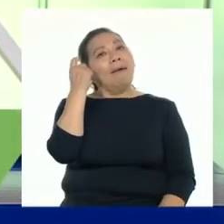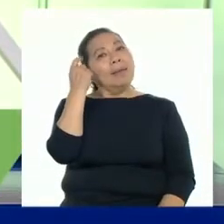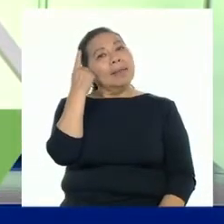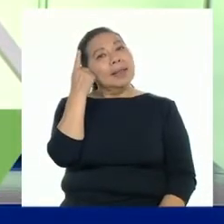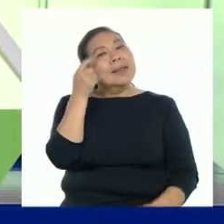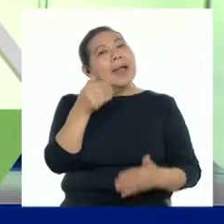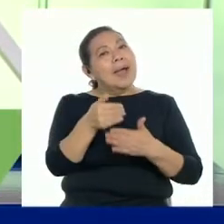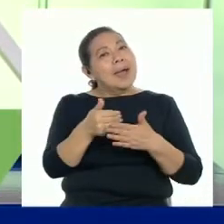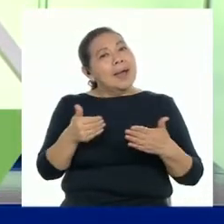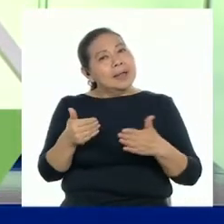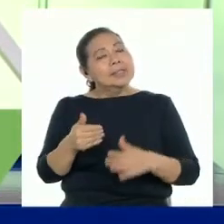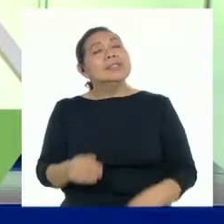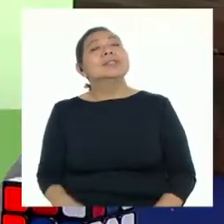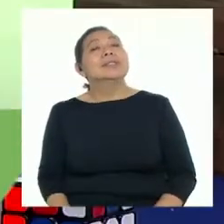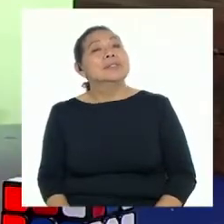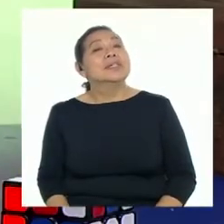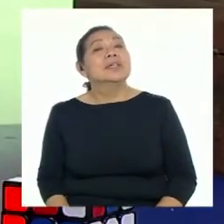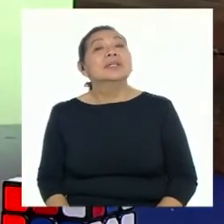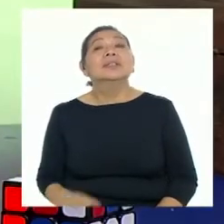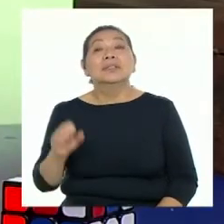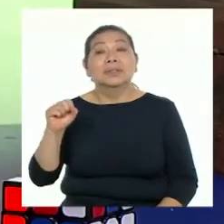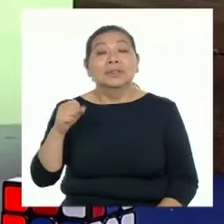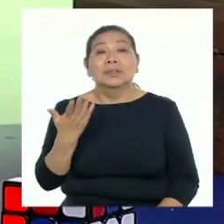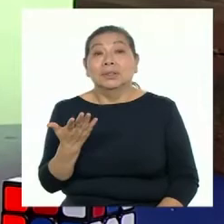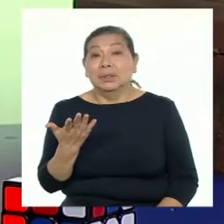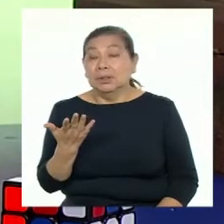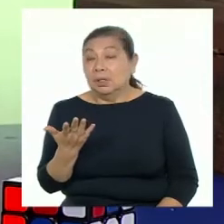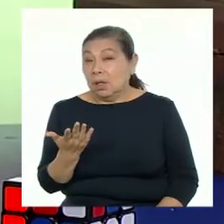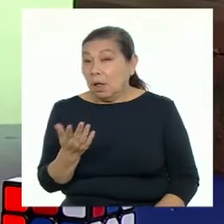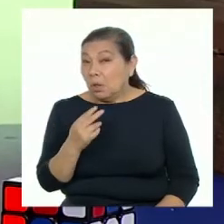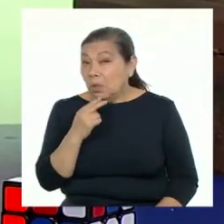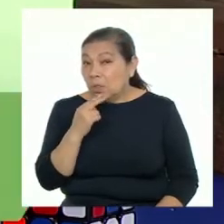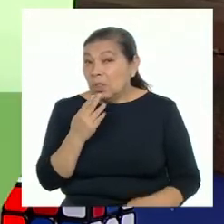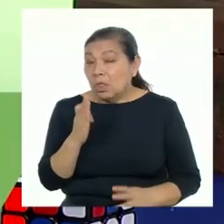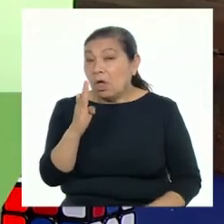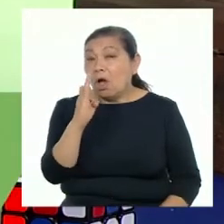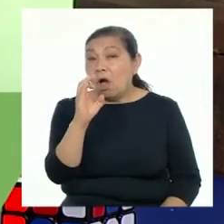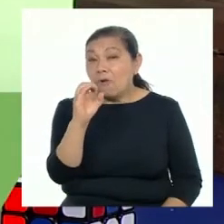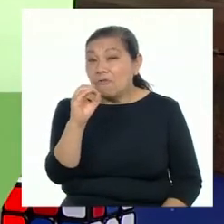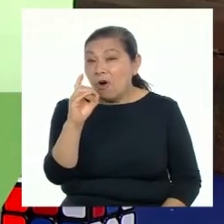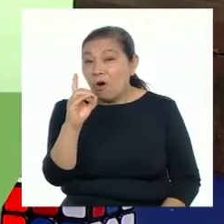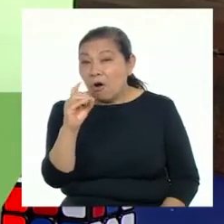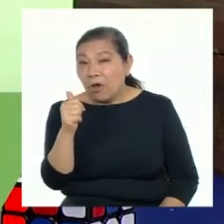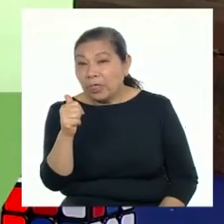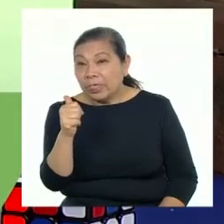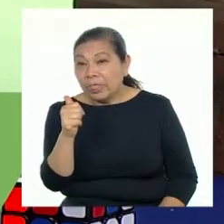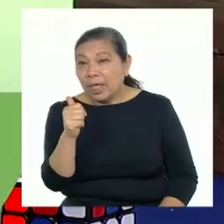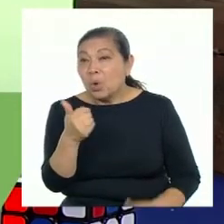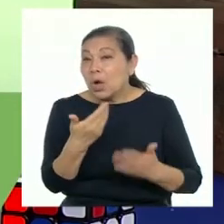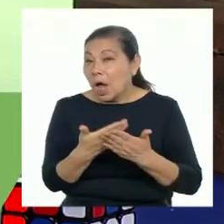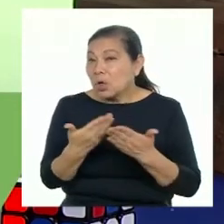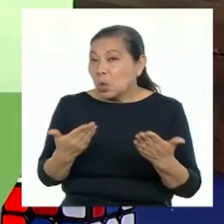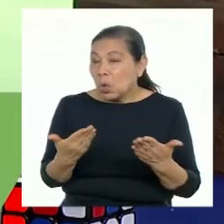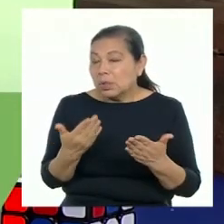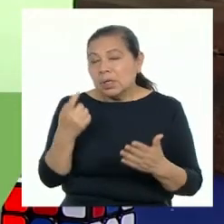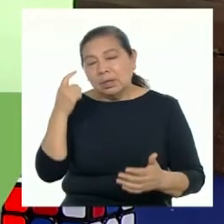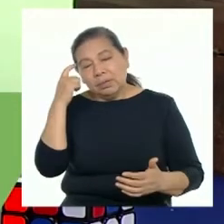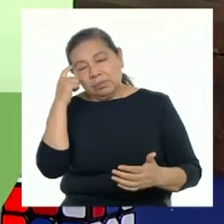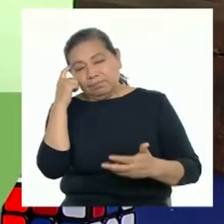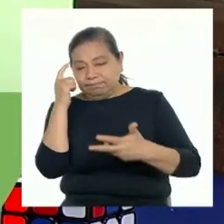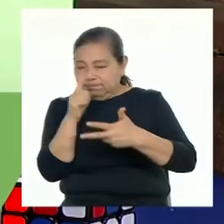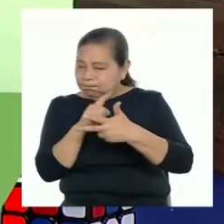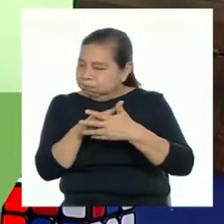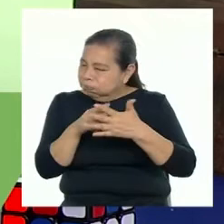anticiparnos a estos riesgos? Existe una técnica llamada FODA. Se trata de una herramienta que nos permite